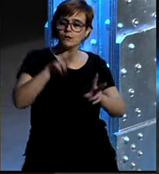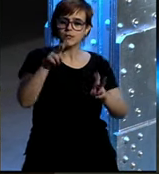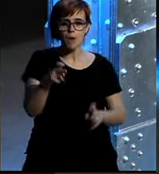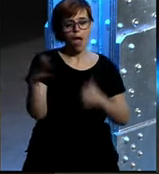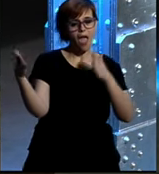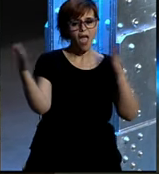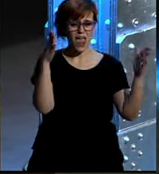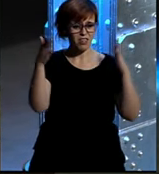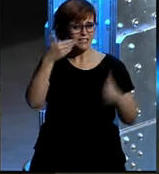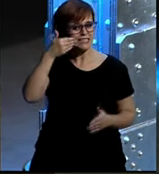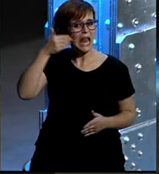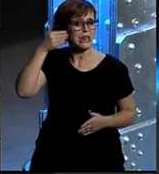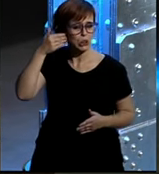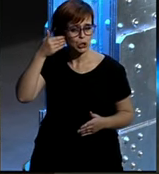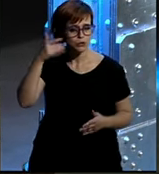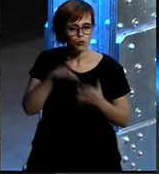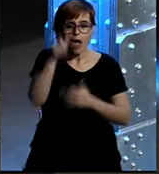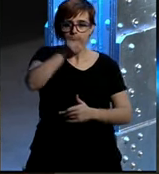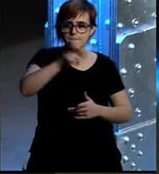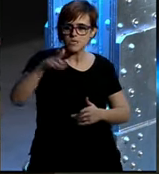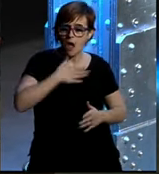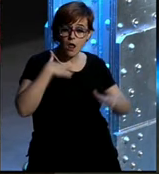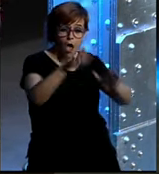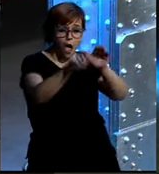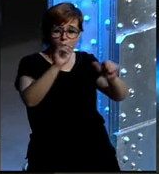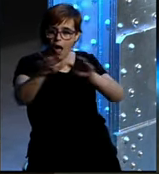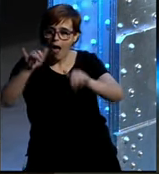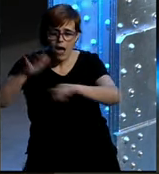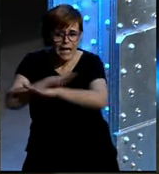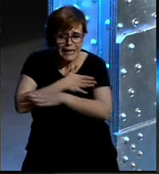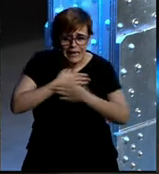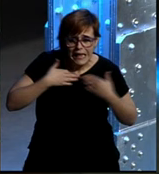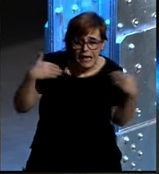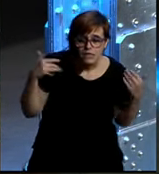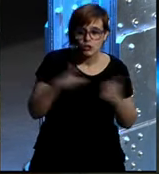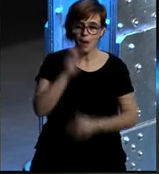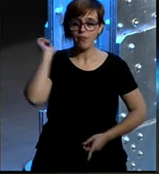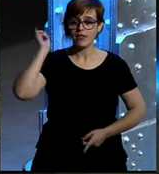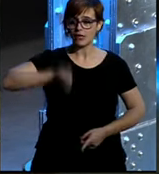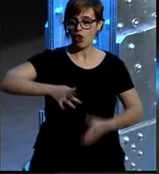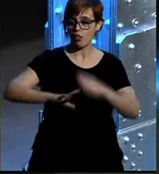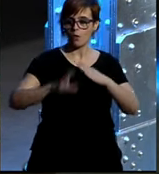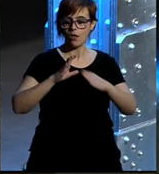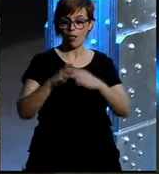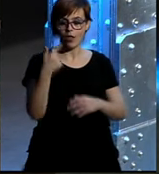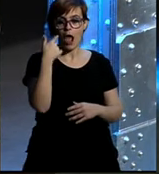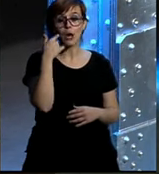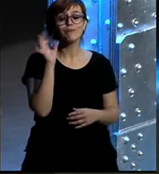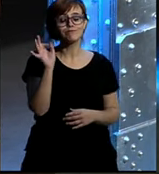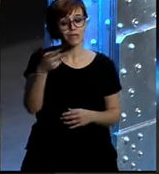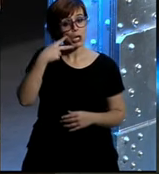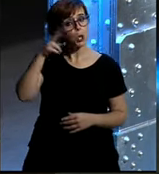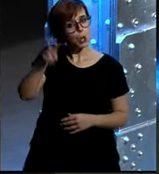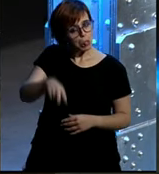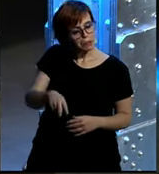talento todas las grandes empresas los quieren reclutar todas las grandes empresas y la directora de comunicación de una de ellas acaba de reconocerlo